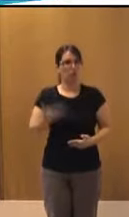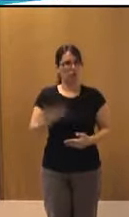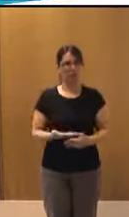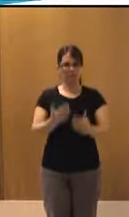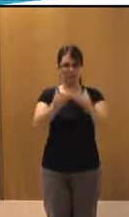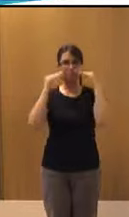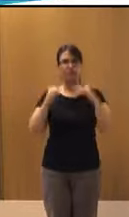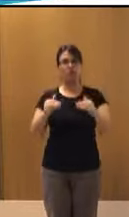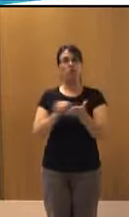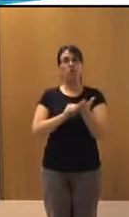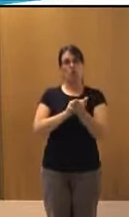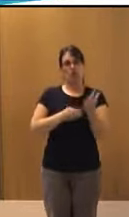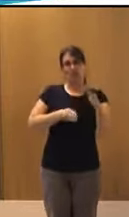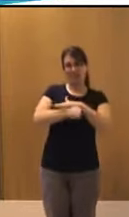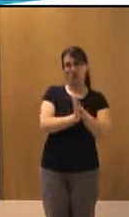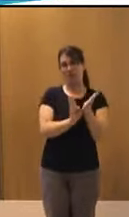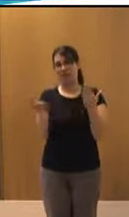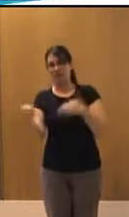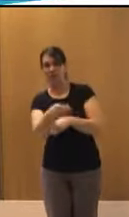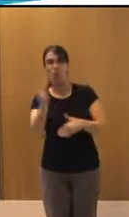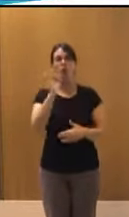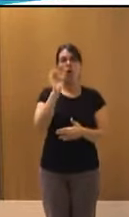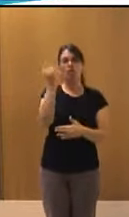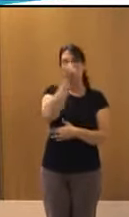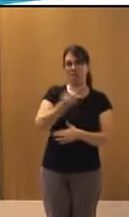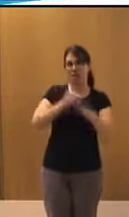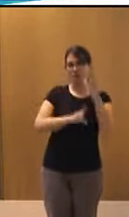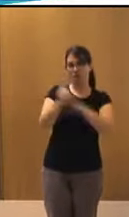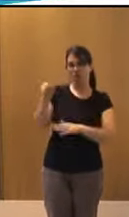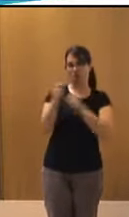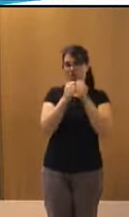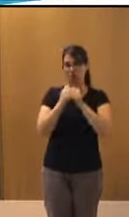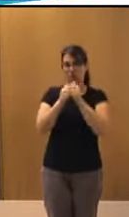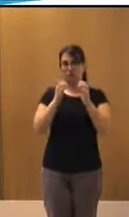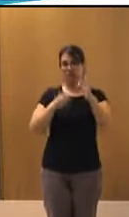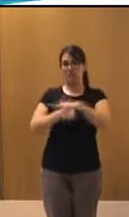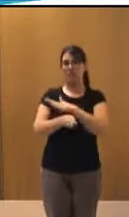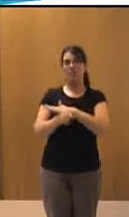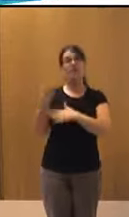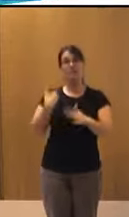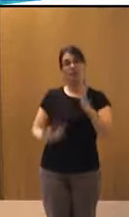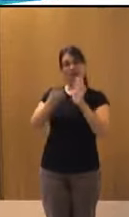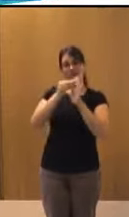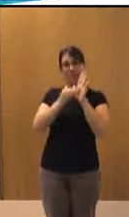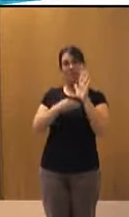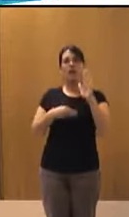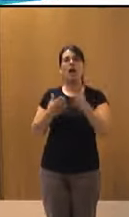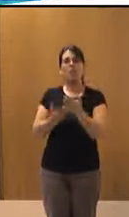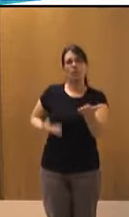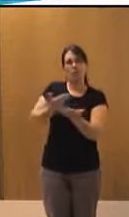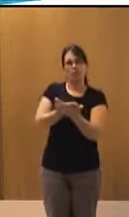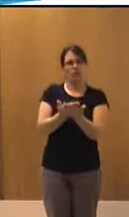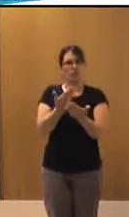soluciones de acceso alternativo y soluciones para el desarrollo y diseño de videojuegos accesibles, se han incorporado aportaciones